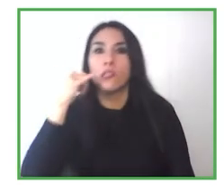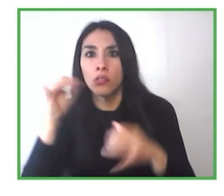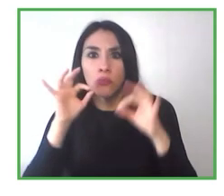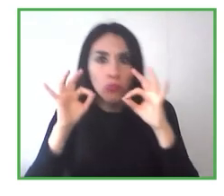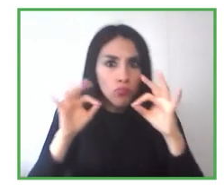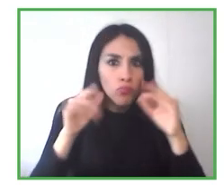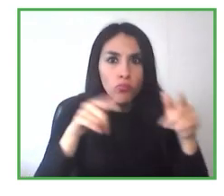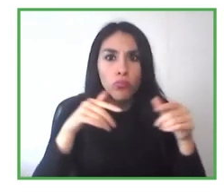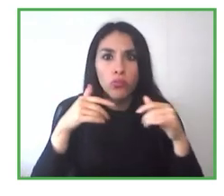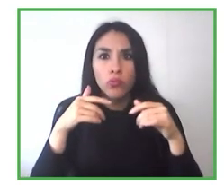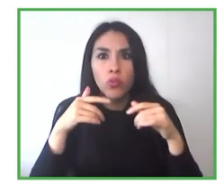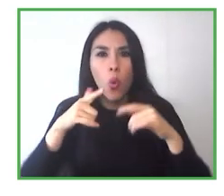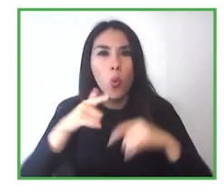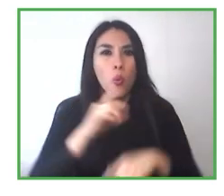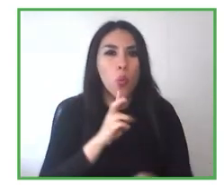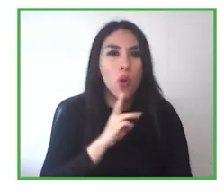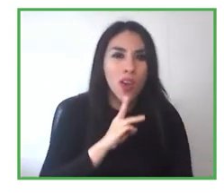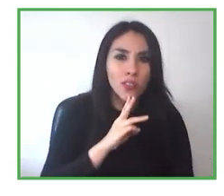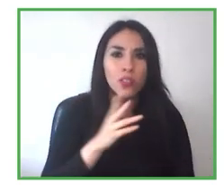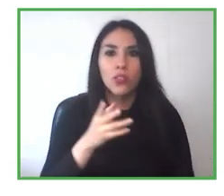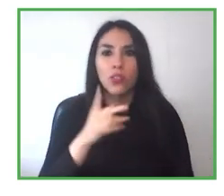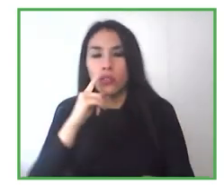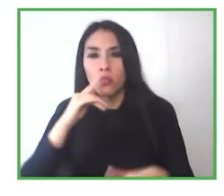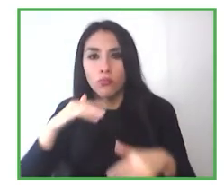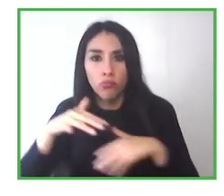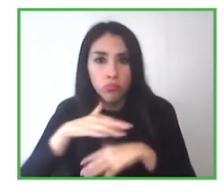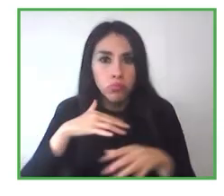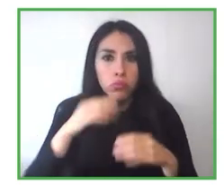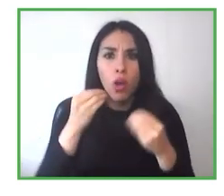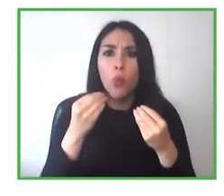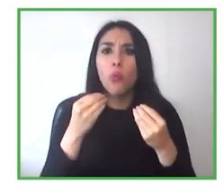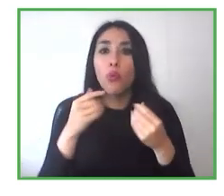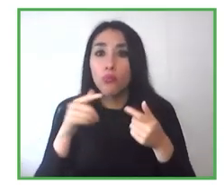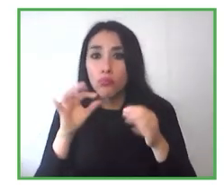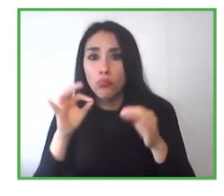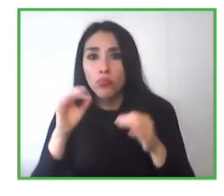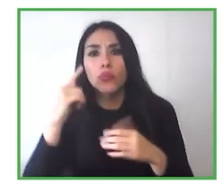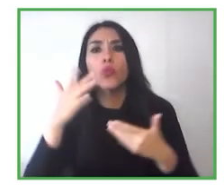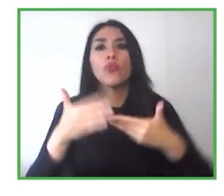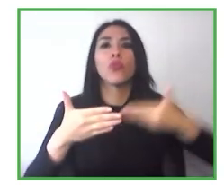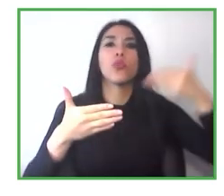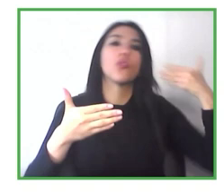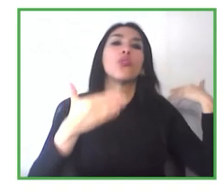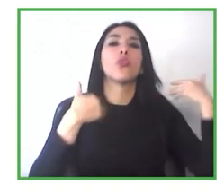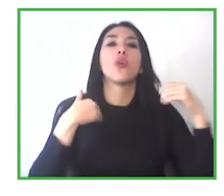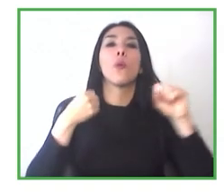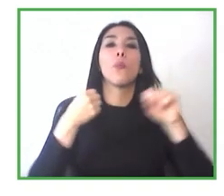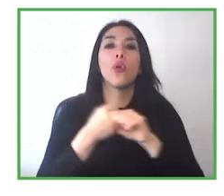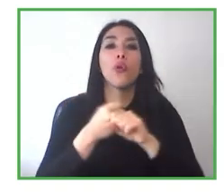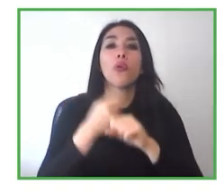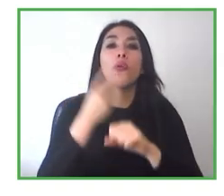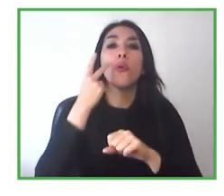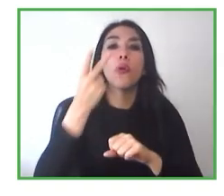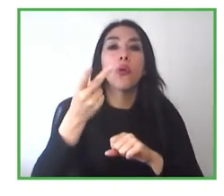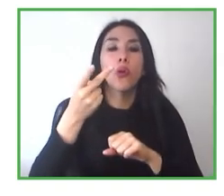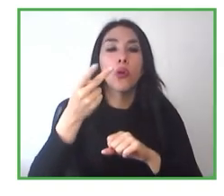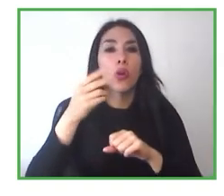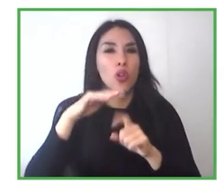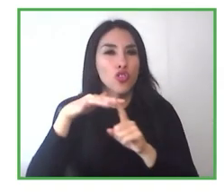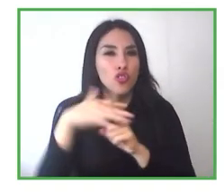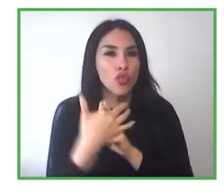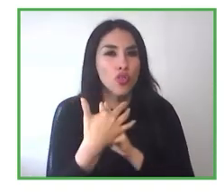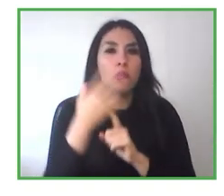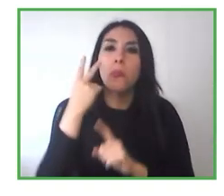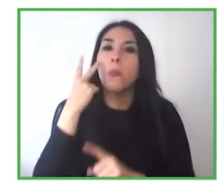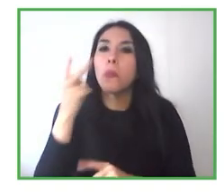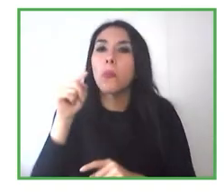hacemos visitas a la empresa, vamos hacia la empresa donde está este trabajador, y también para cerciorarnos de